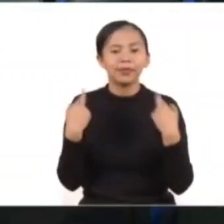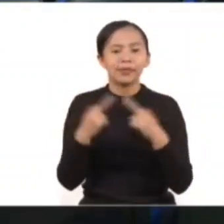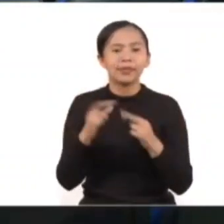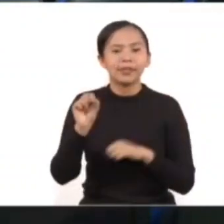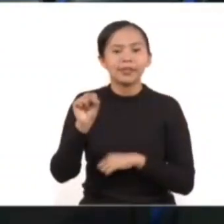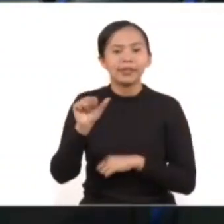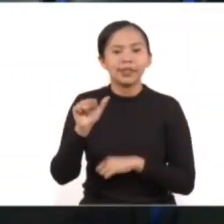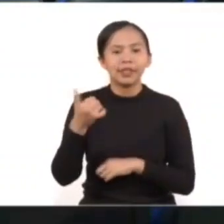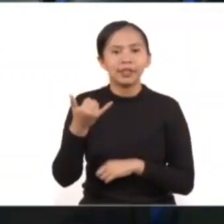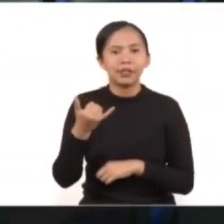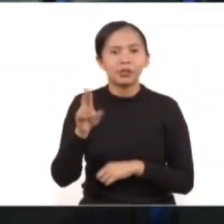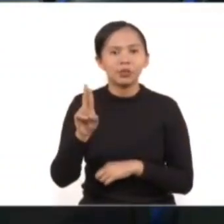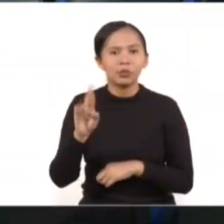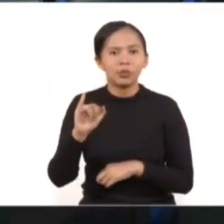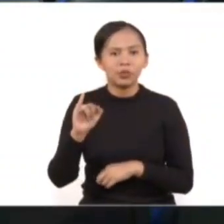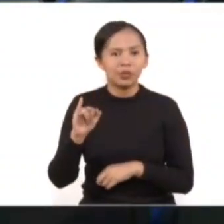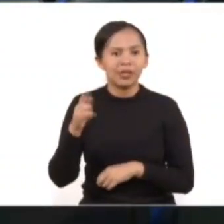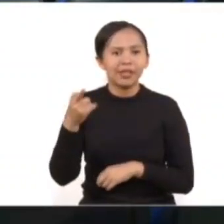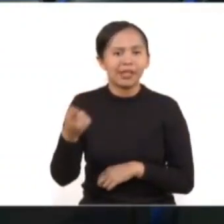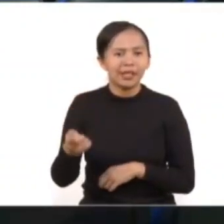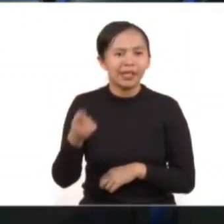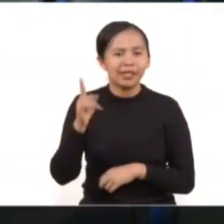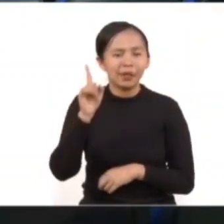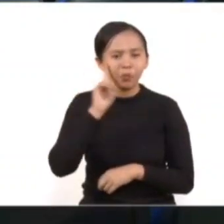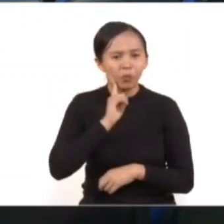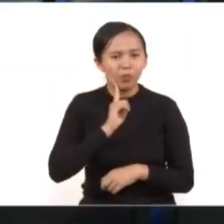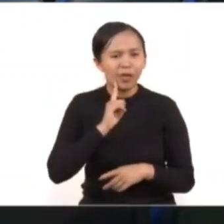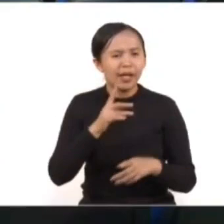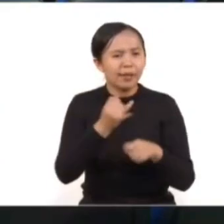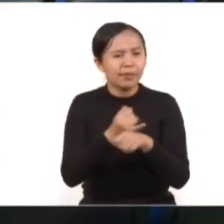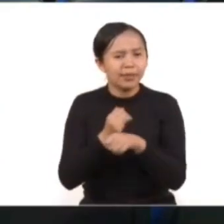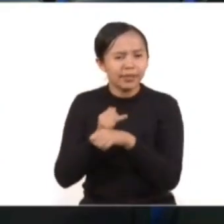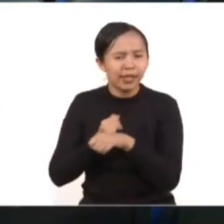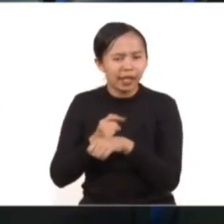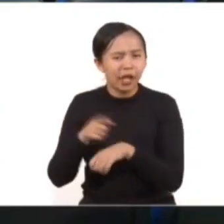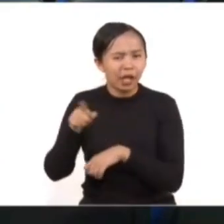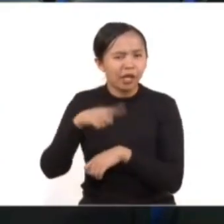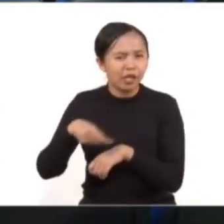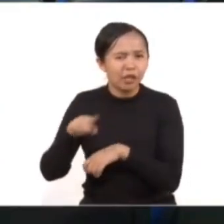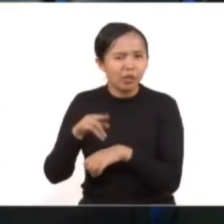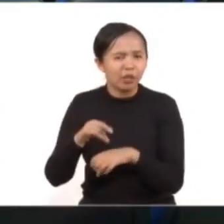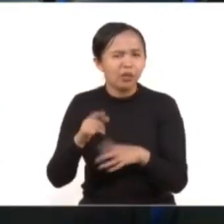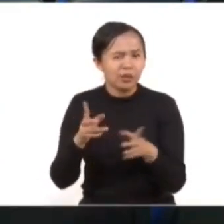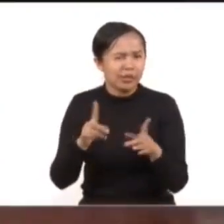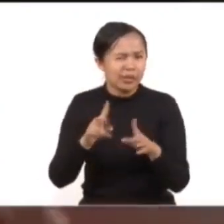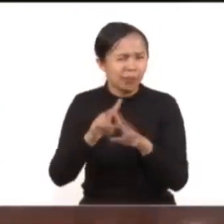Sayuri Herrera Román, Coordinadora General de Investigación de Delitos de Género y Atención a Víctimas.